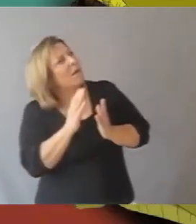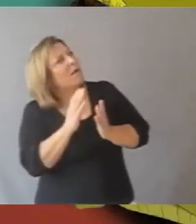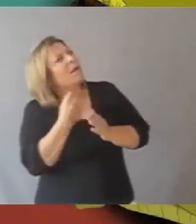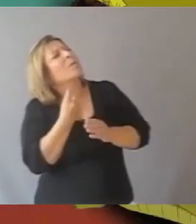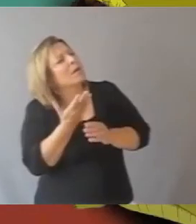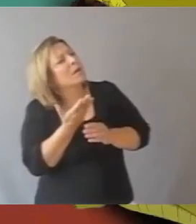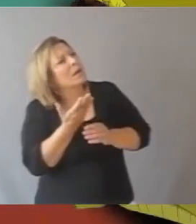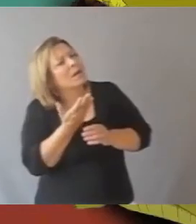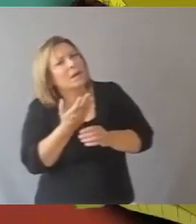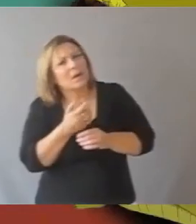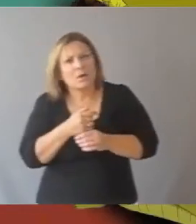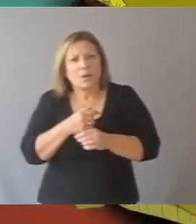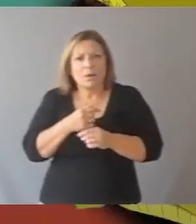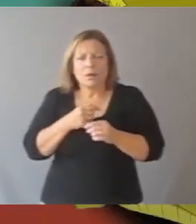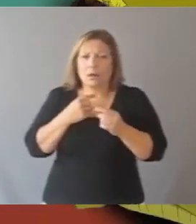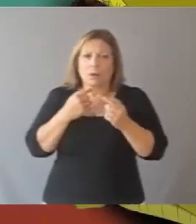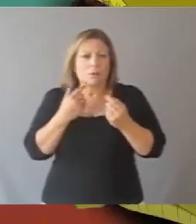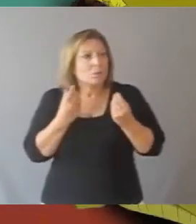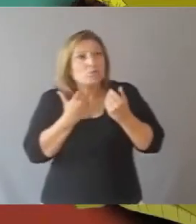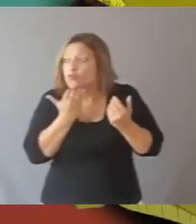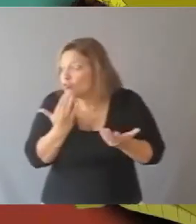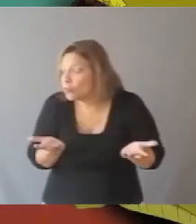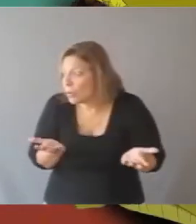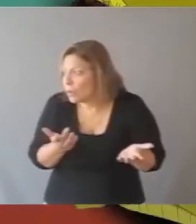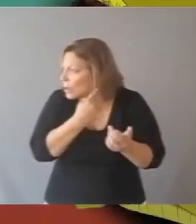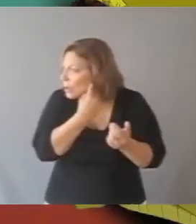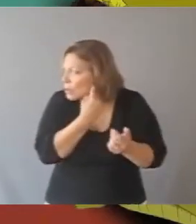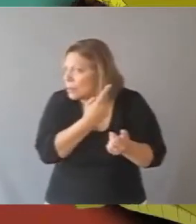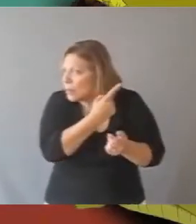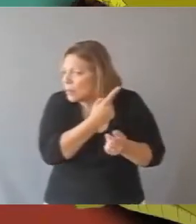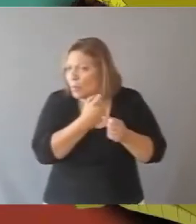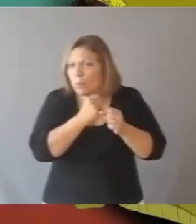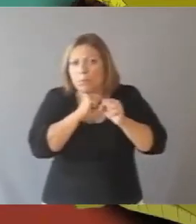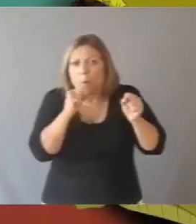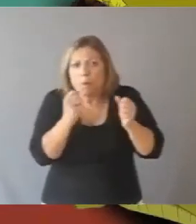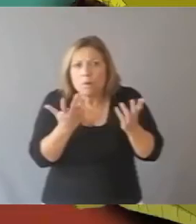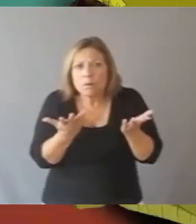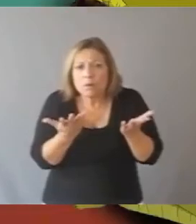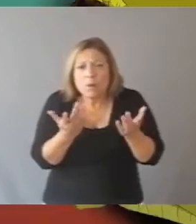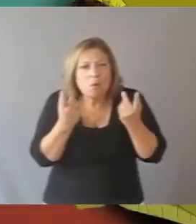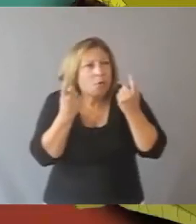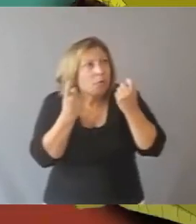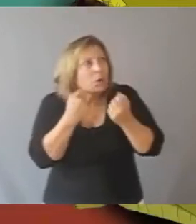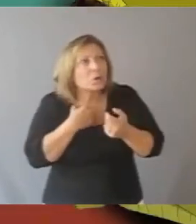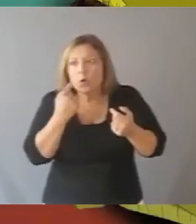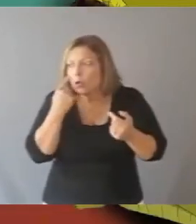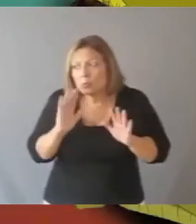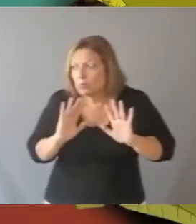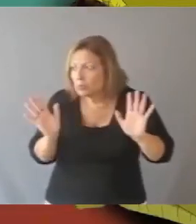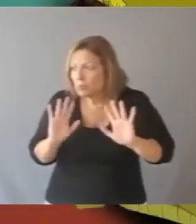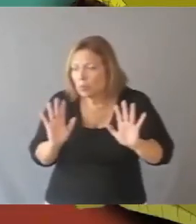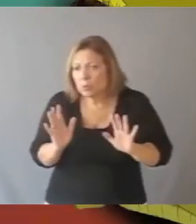peligro». «¿Qué cosa?», respondió el otro, alarmado. «No sé», contestó el yacaré que se había despertado primero. «Siento un ruido